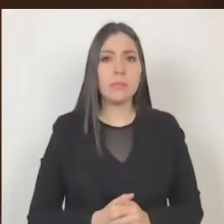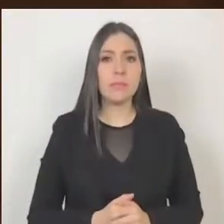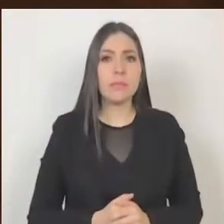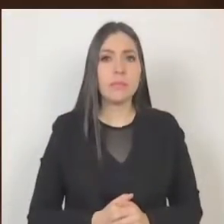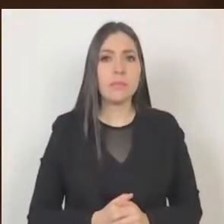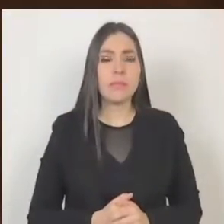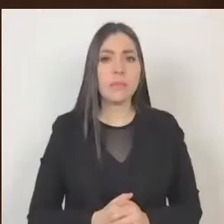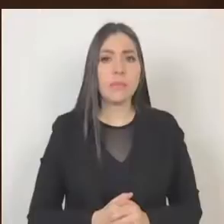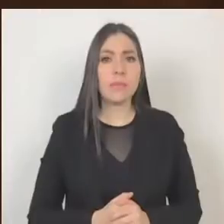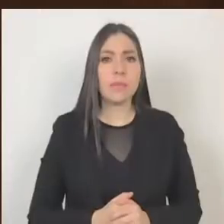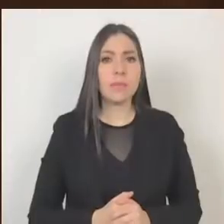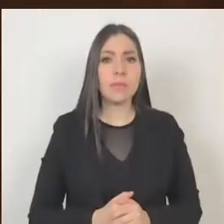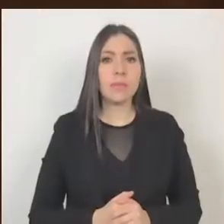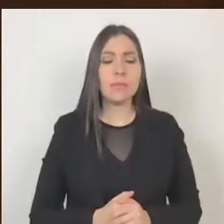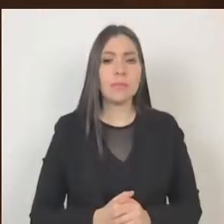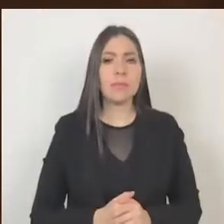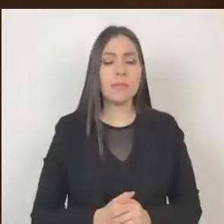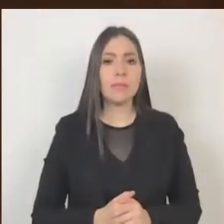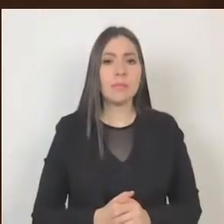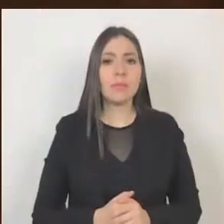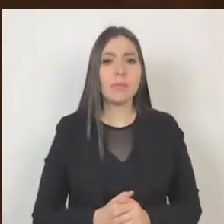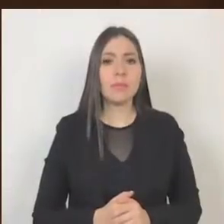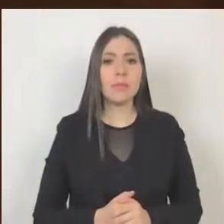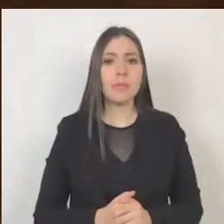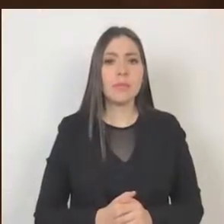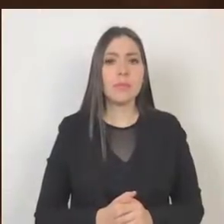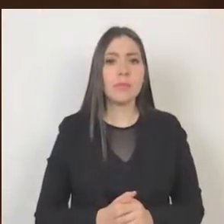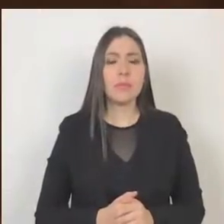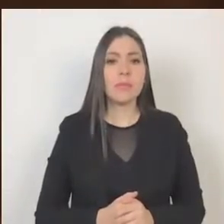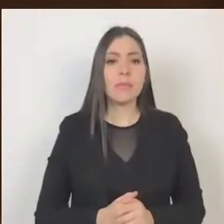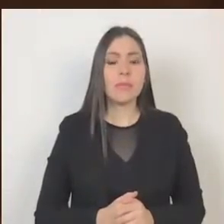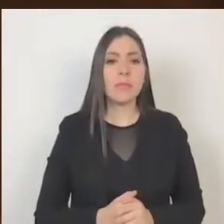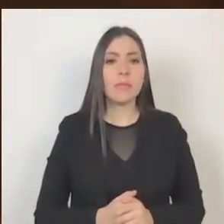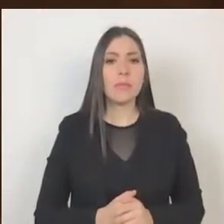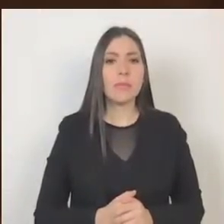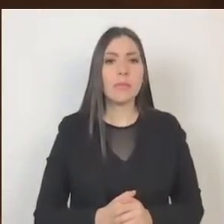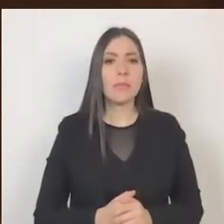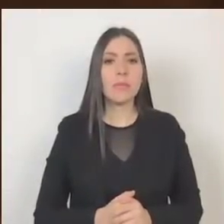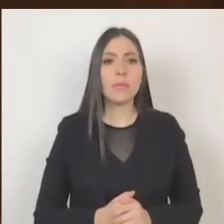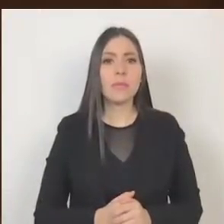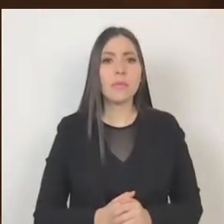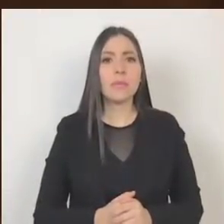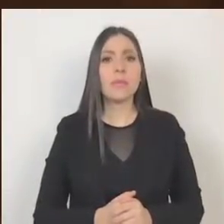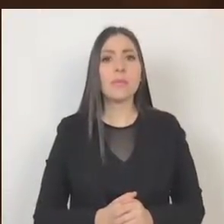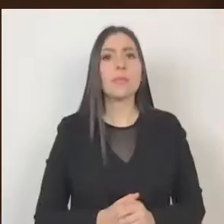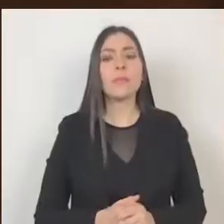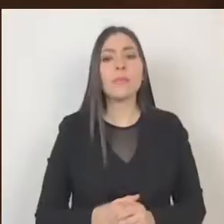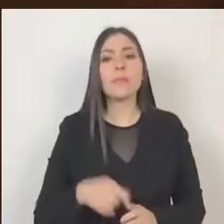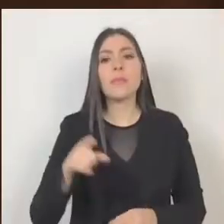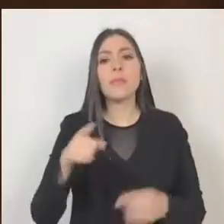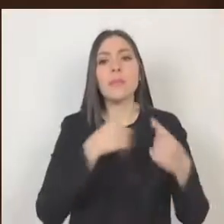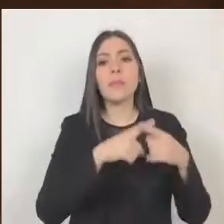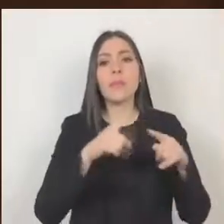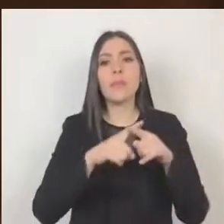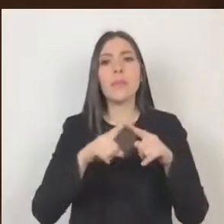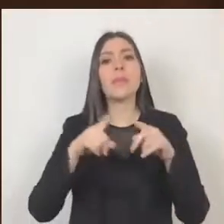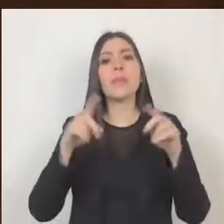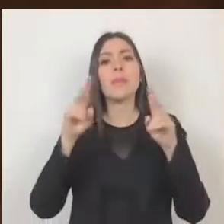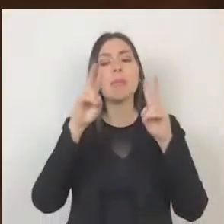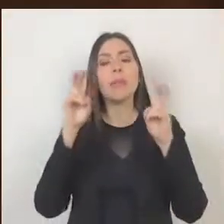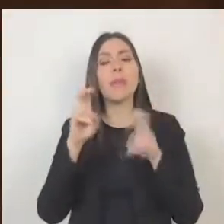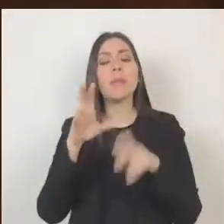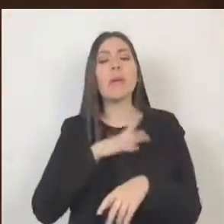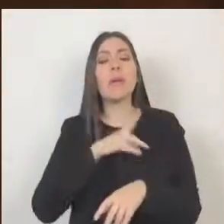familiar. El problema se agrava cuando se suma a otros tipos de violencia, como la física, sexual,